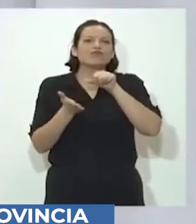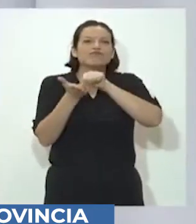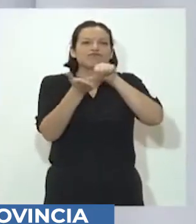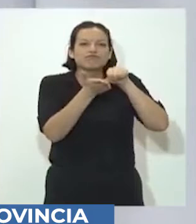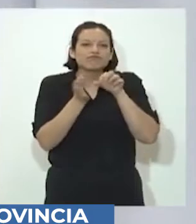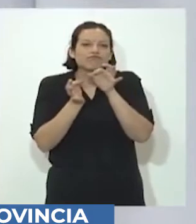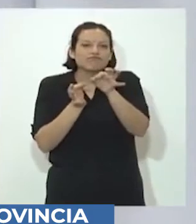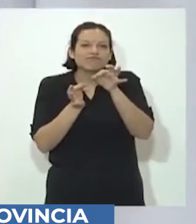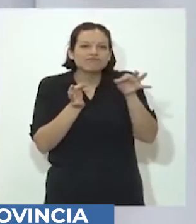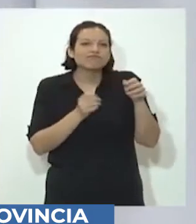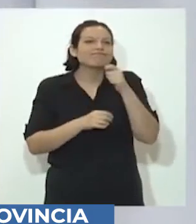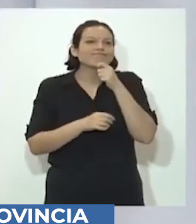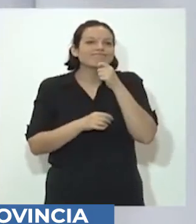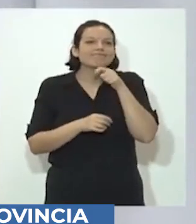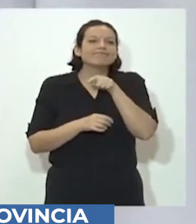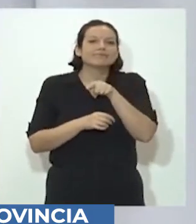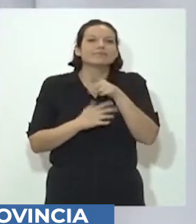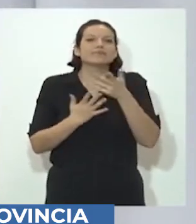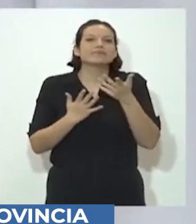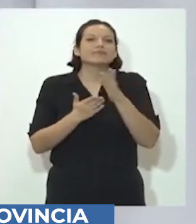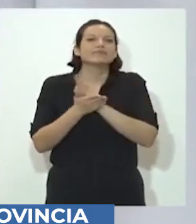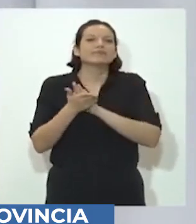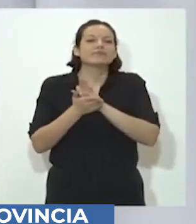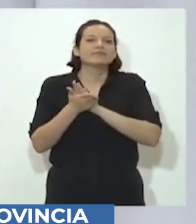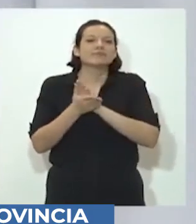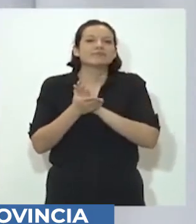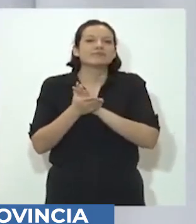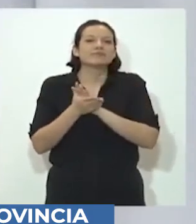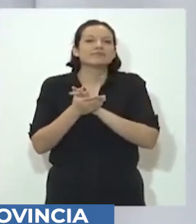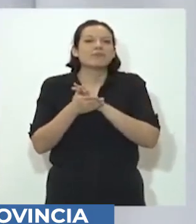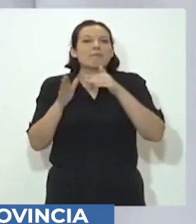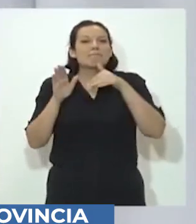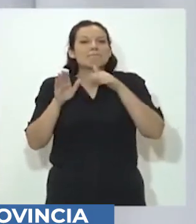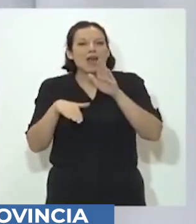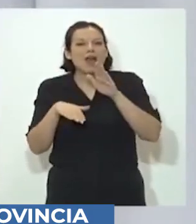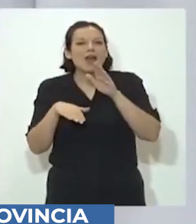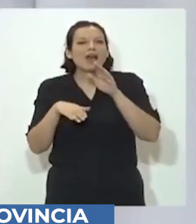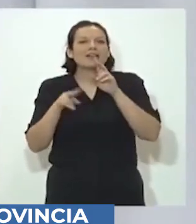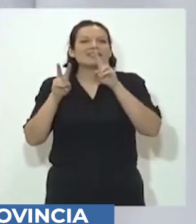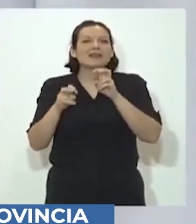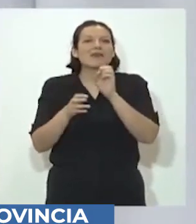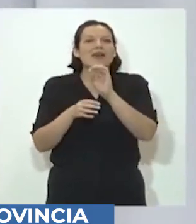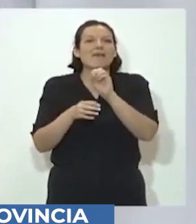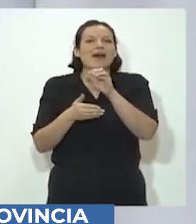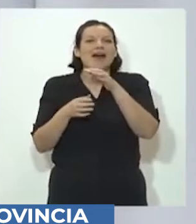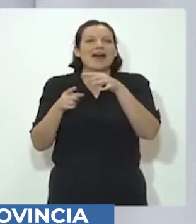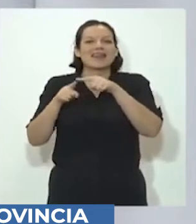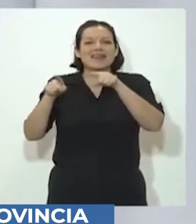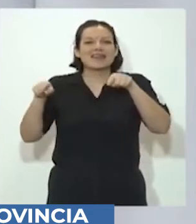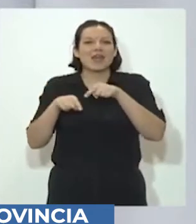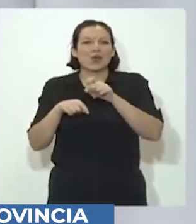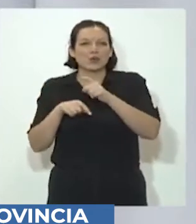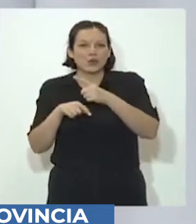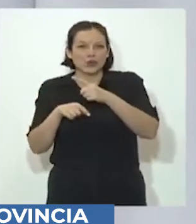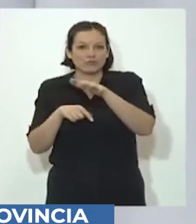tenemos la situación principalmente de lo que es la región 1 y de lo que es la región